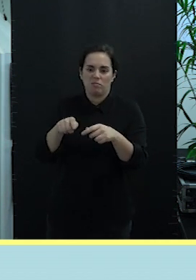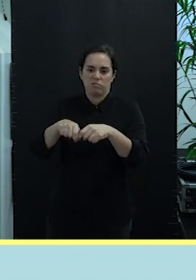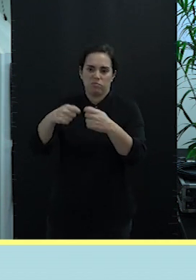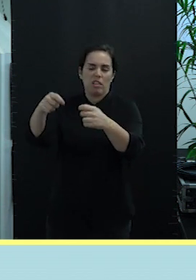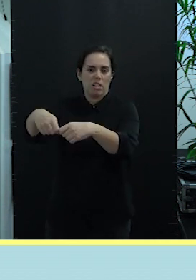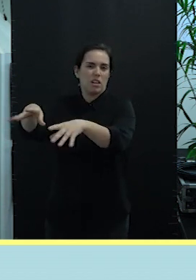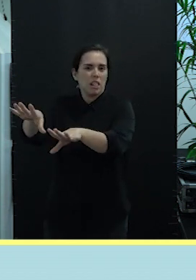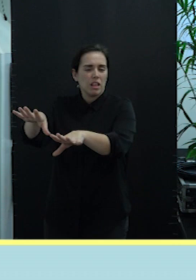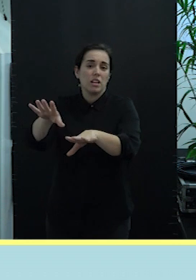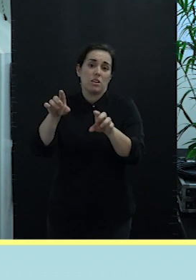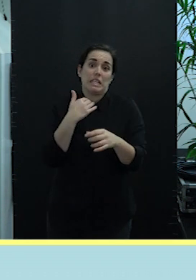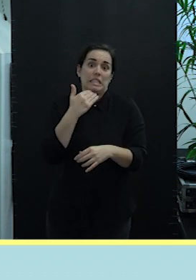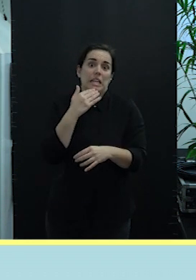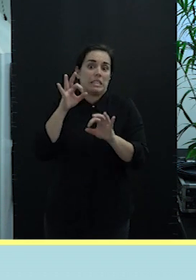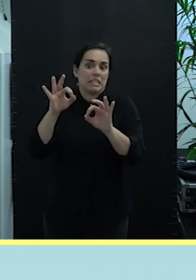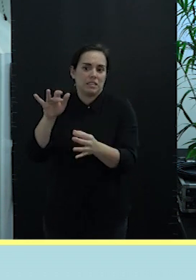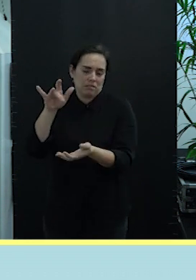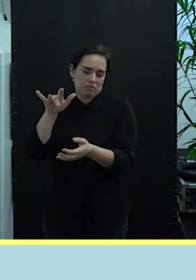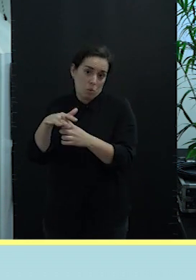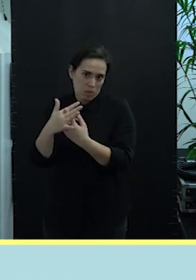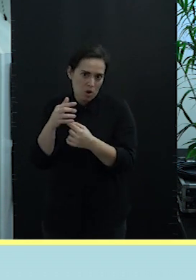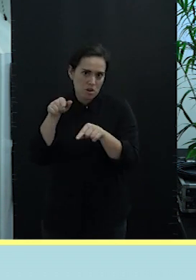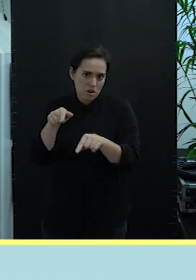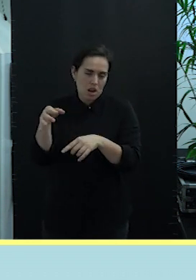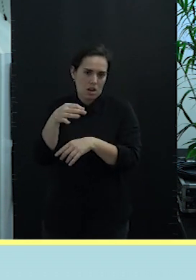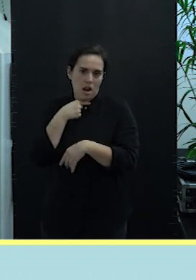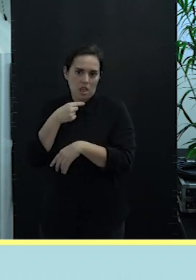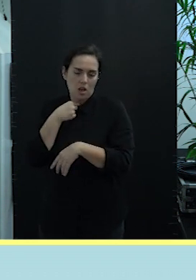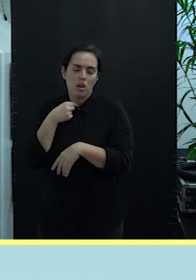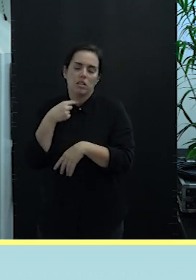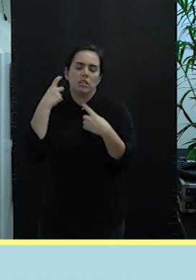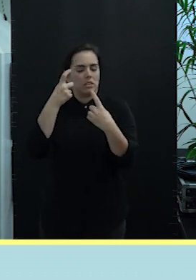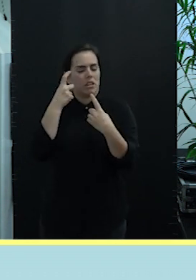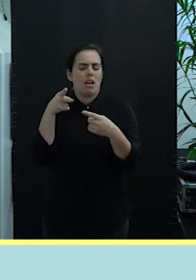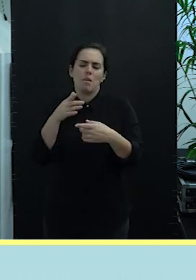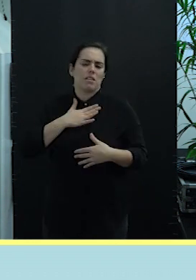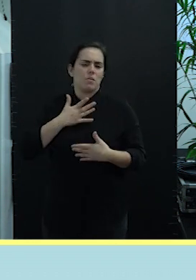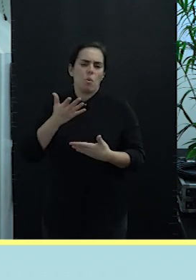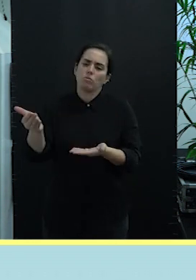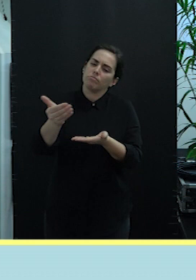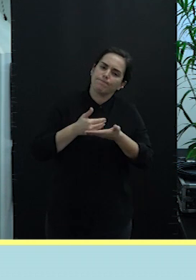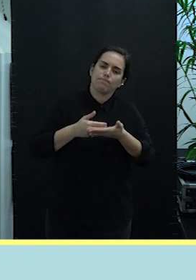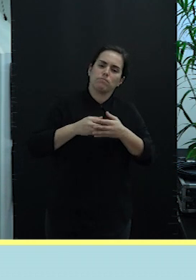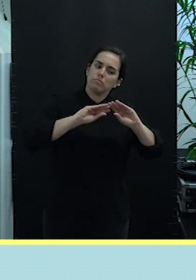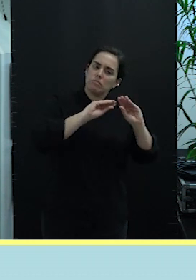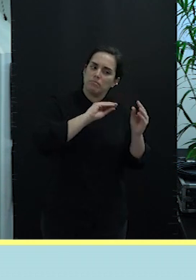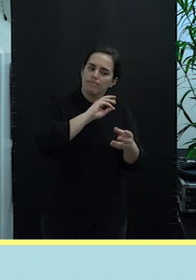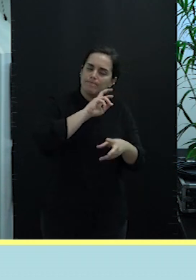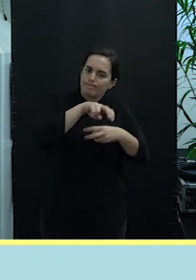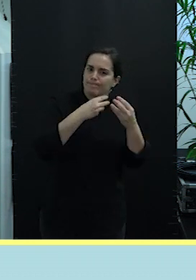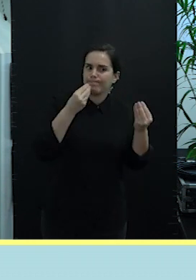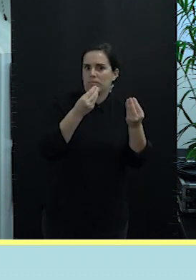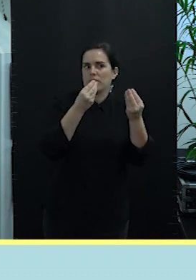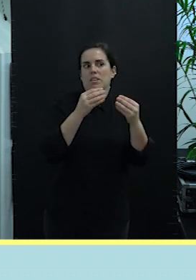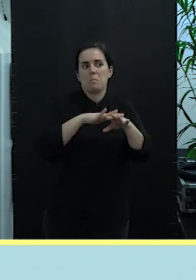y estuvimos a punto en la isla de La Graciosa intentar recuperar todo ese patrimonio que nos pertenece y ponerlos ahora al servicio y en las manos